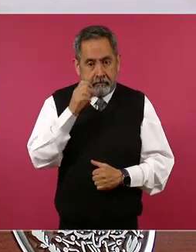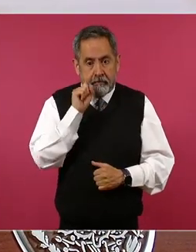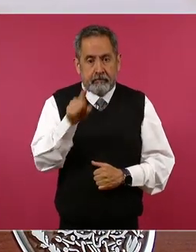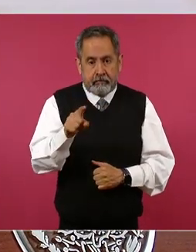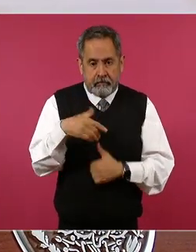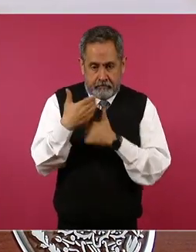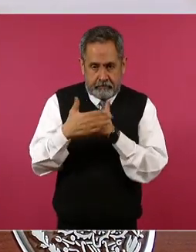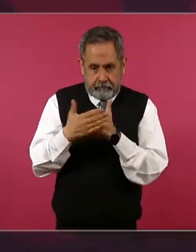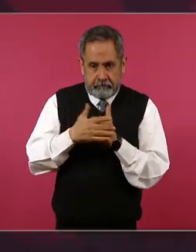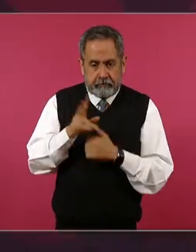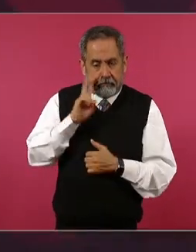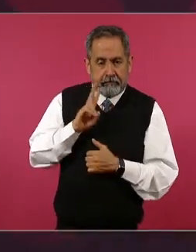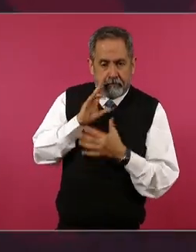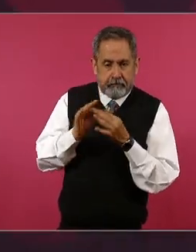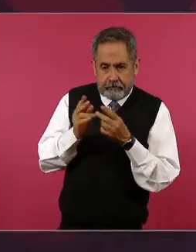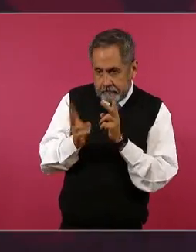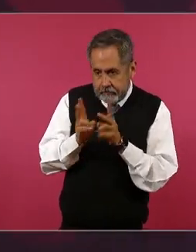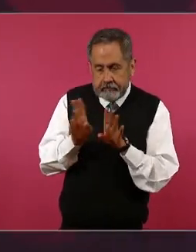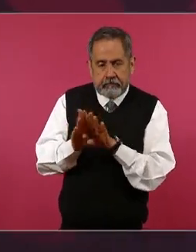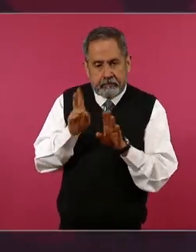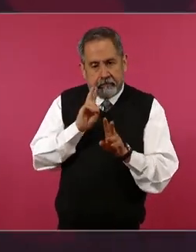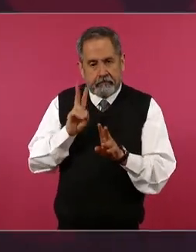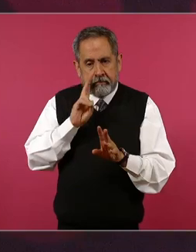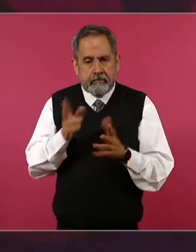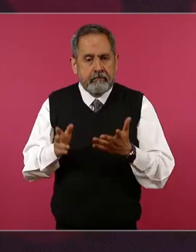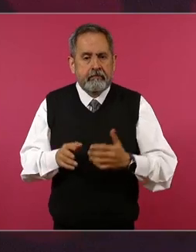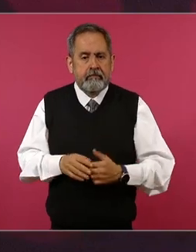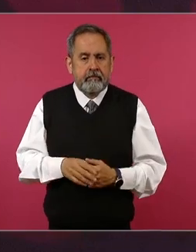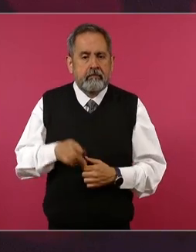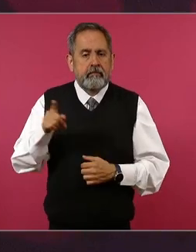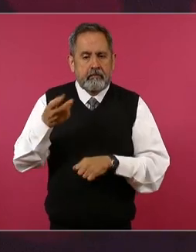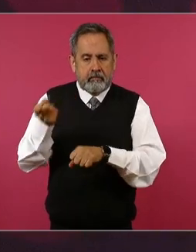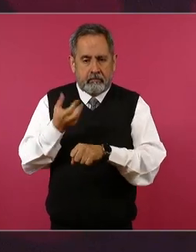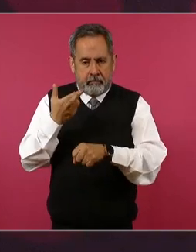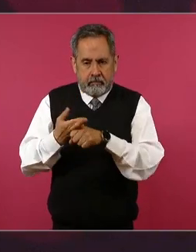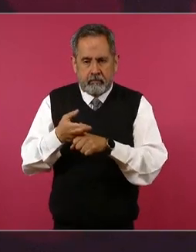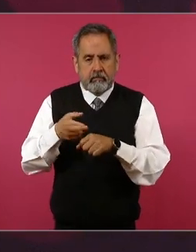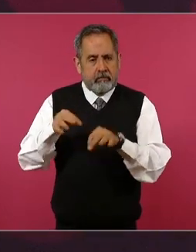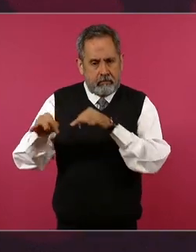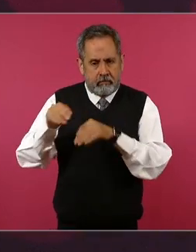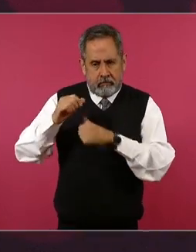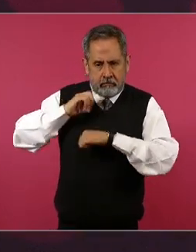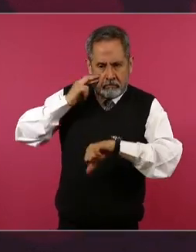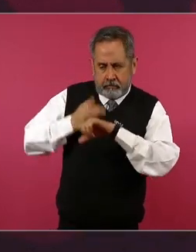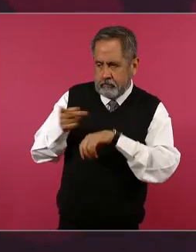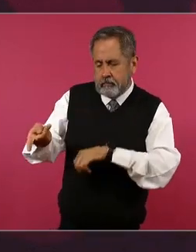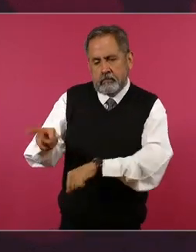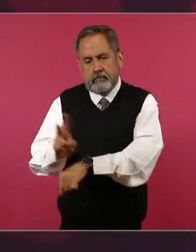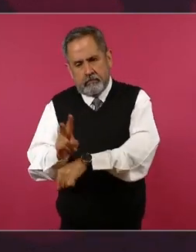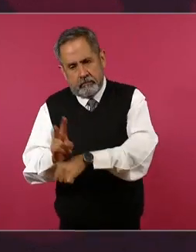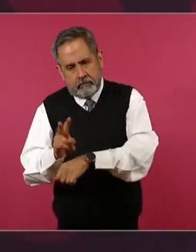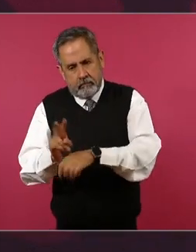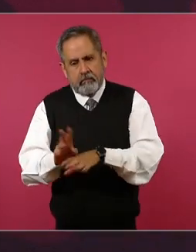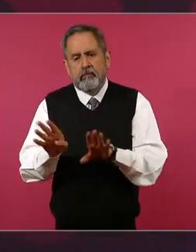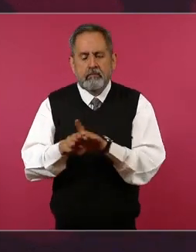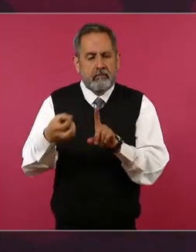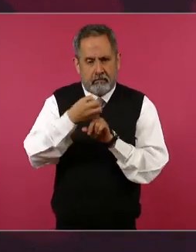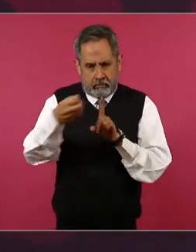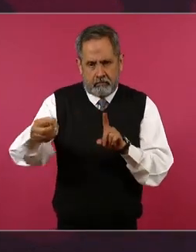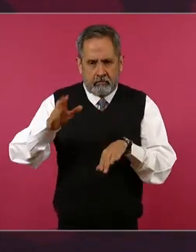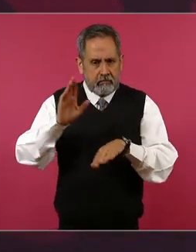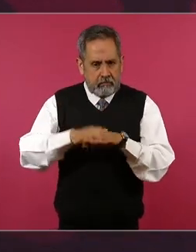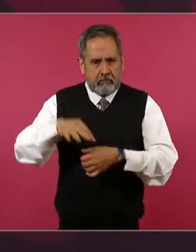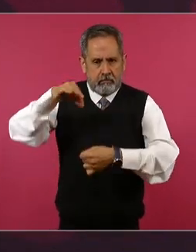va a estar pendiente de todas maneras el secretario del trabajo para que se